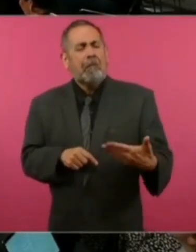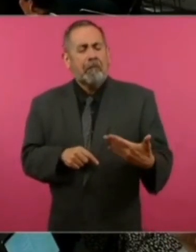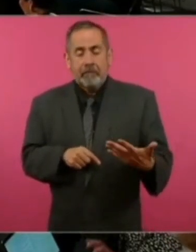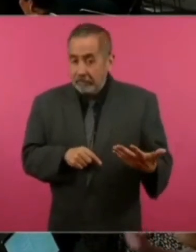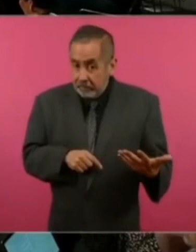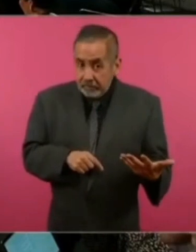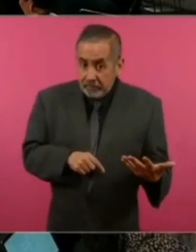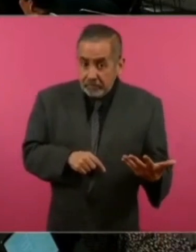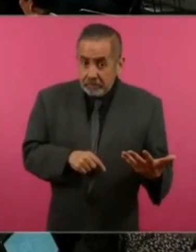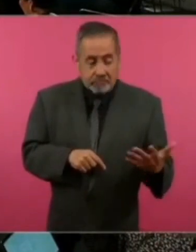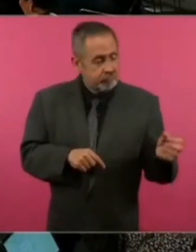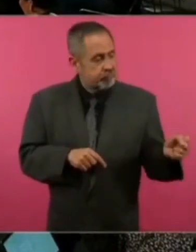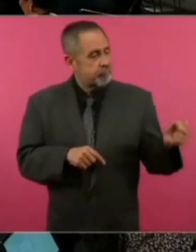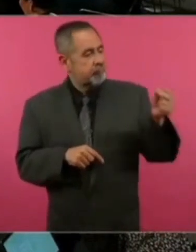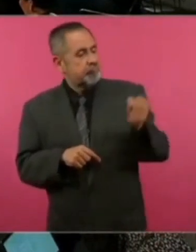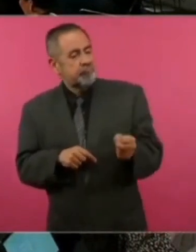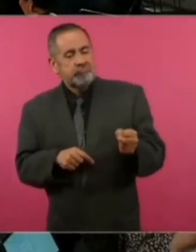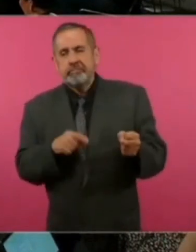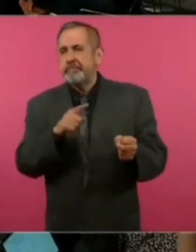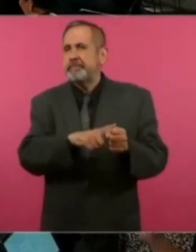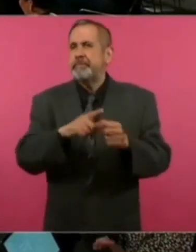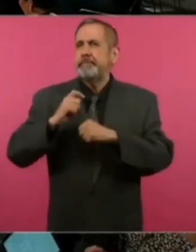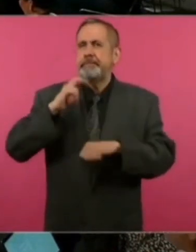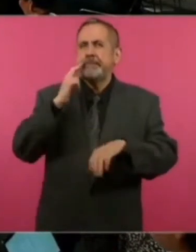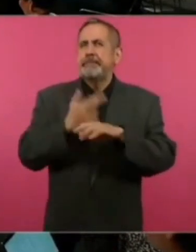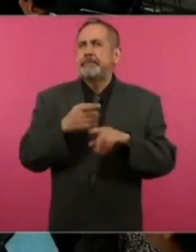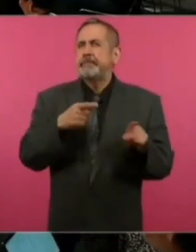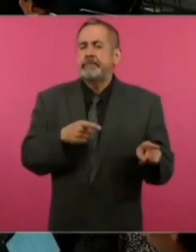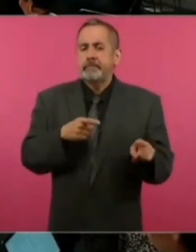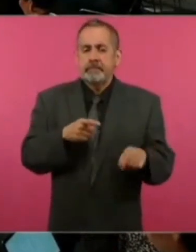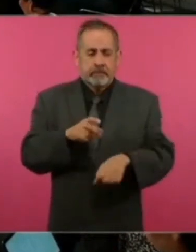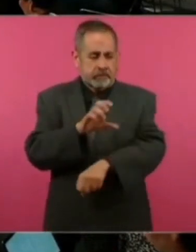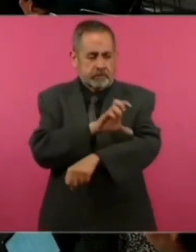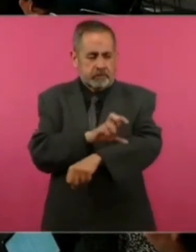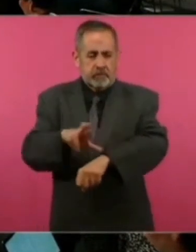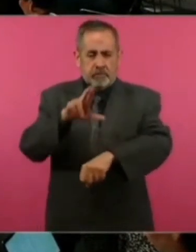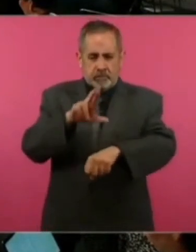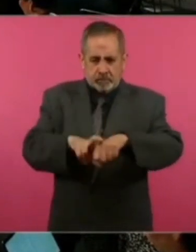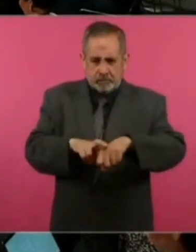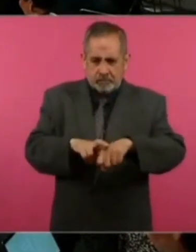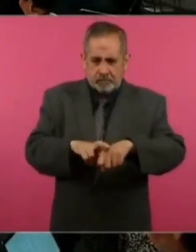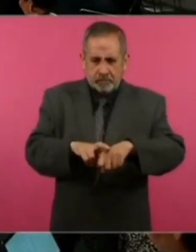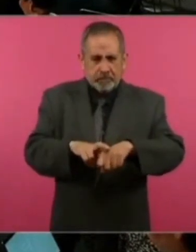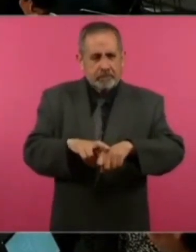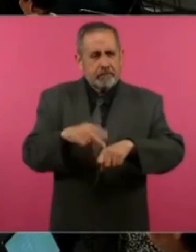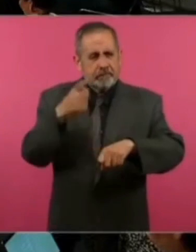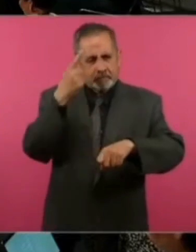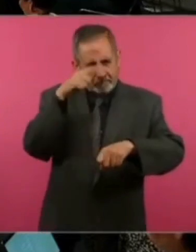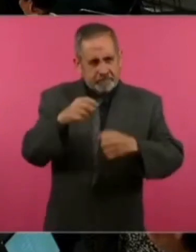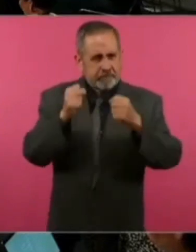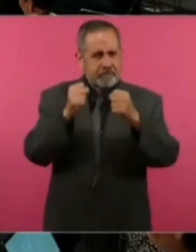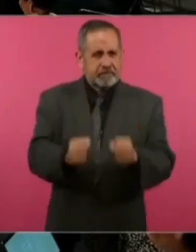lo acaban de nombrar como el coordinador de la estrategia de seguridad